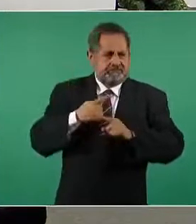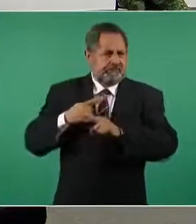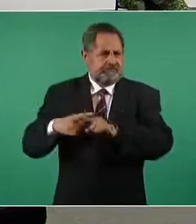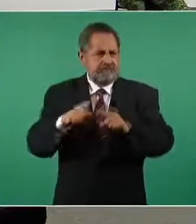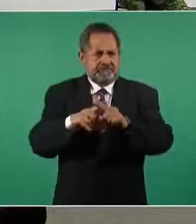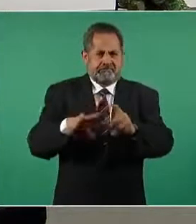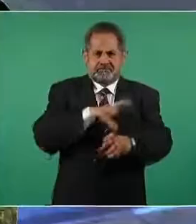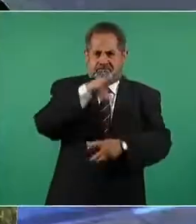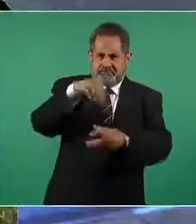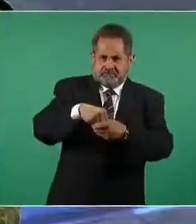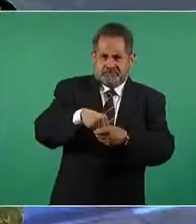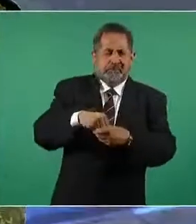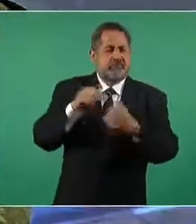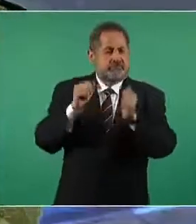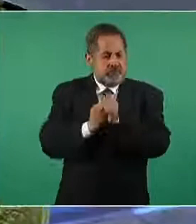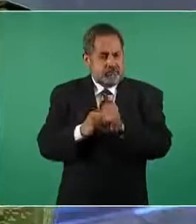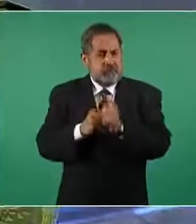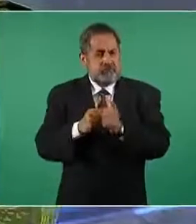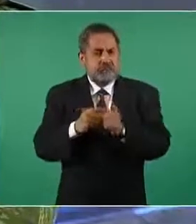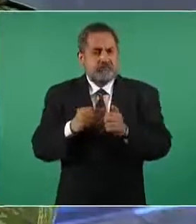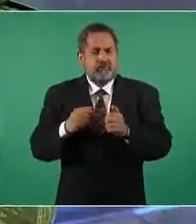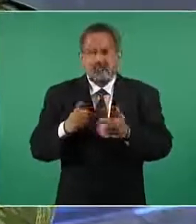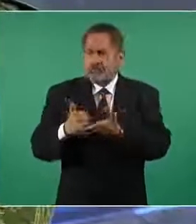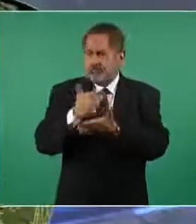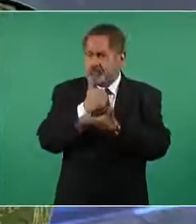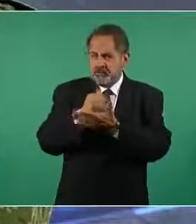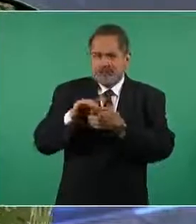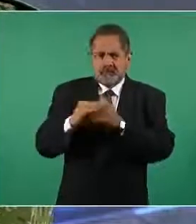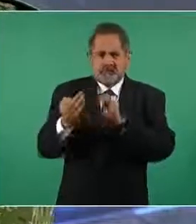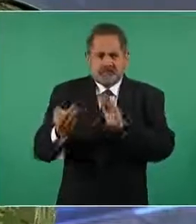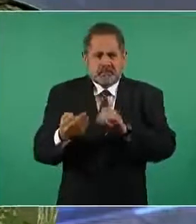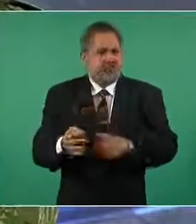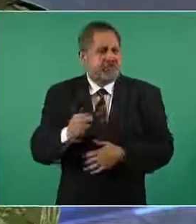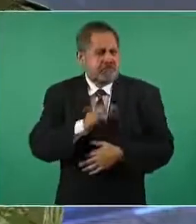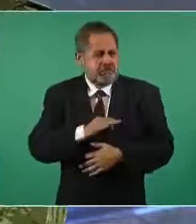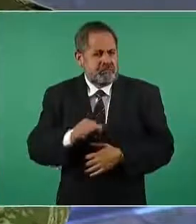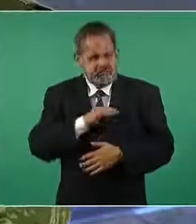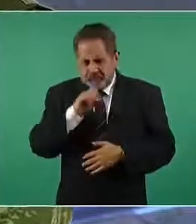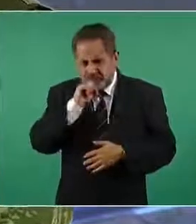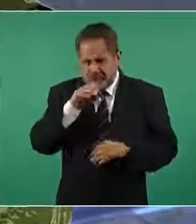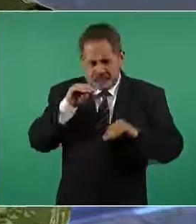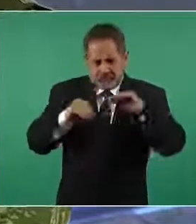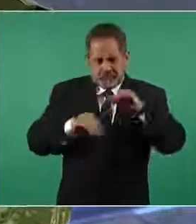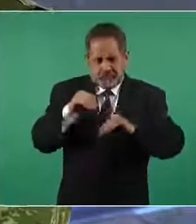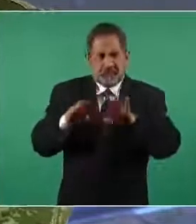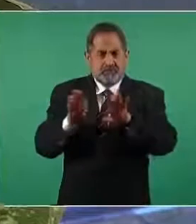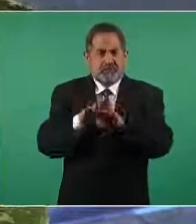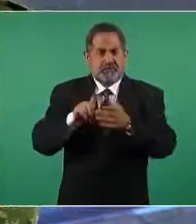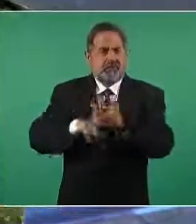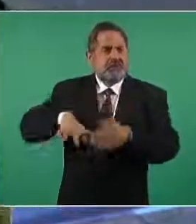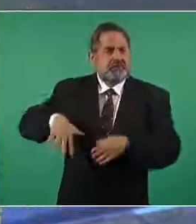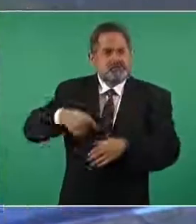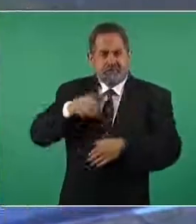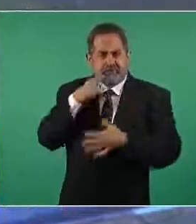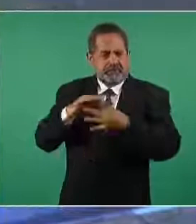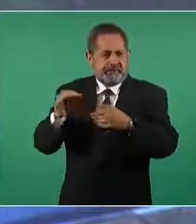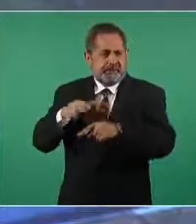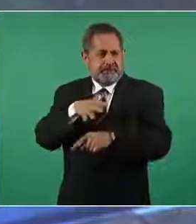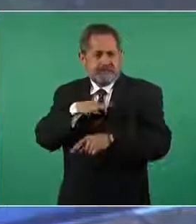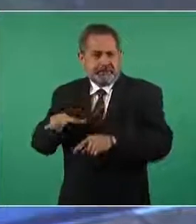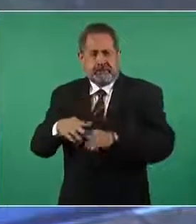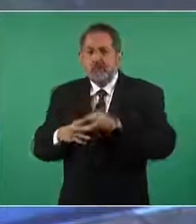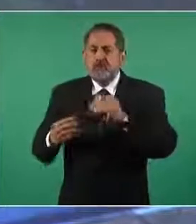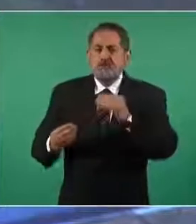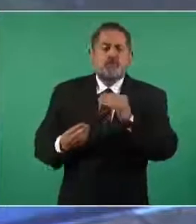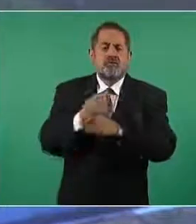un sistema aeroportuario metropolitano permitió también la construcción como lo ya refirió mi general secretario